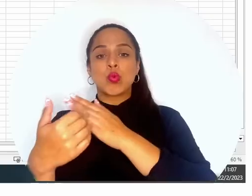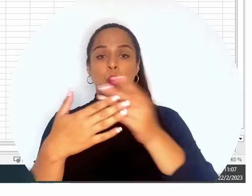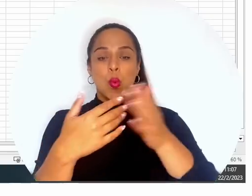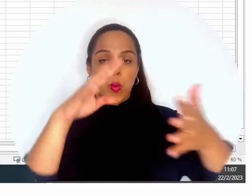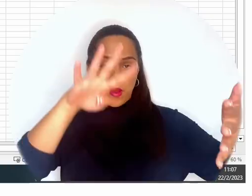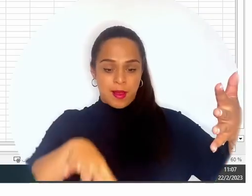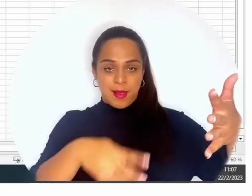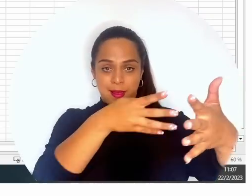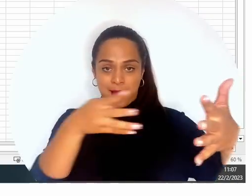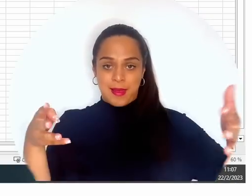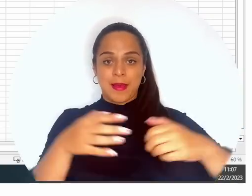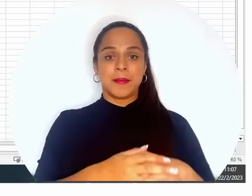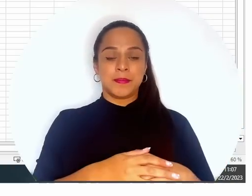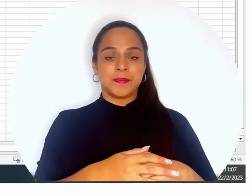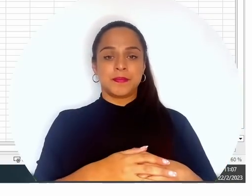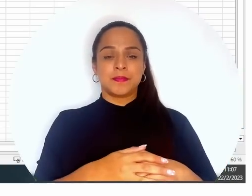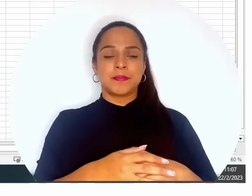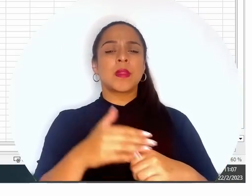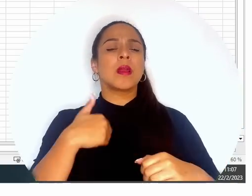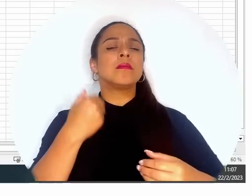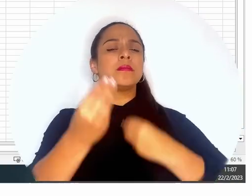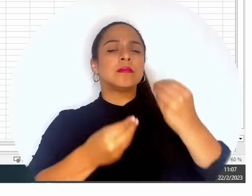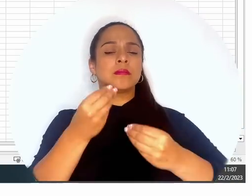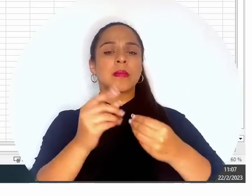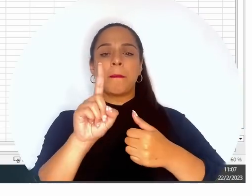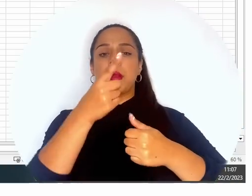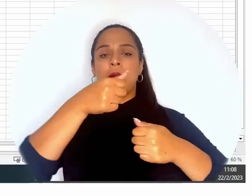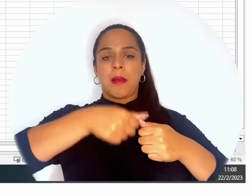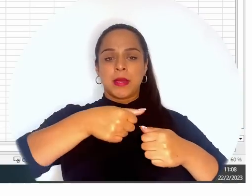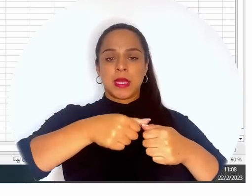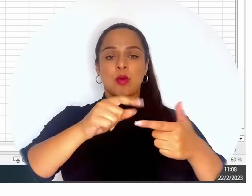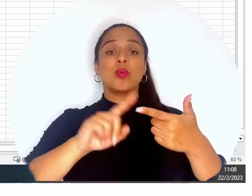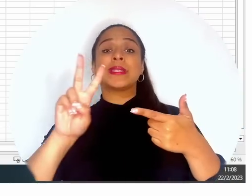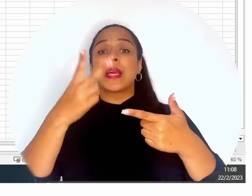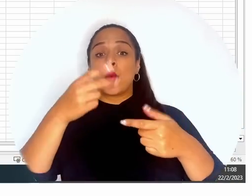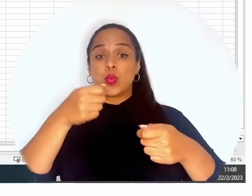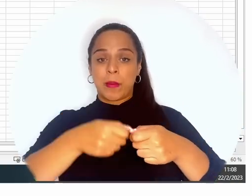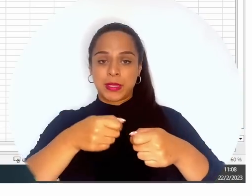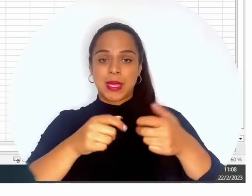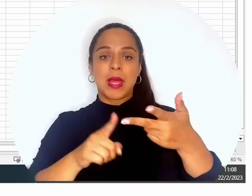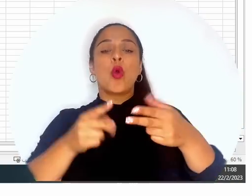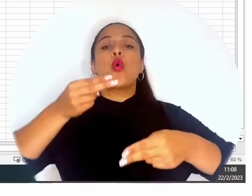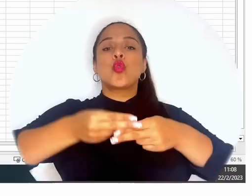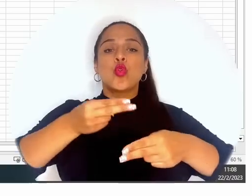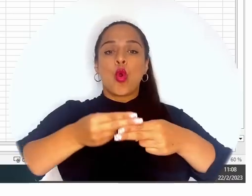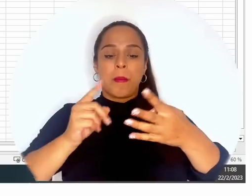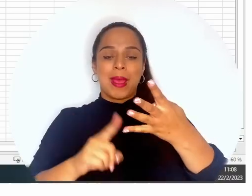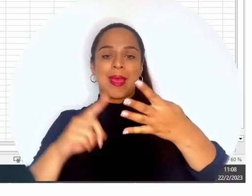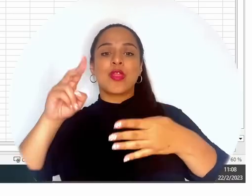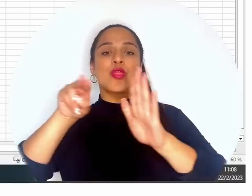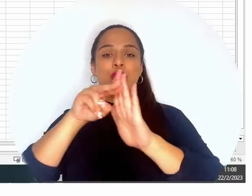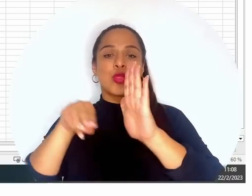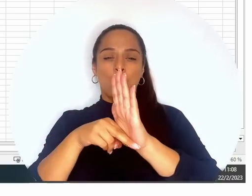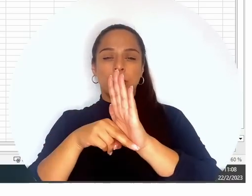¿Qué procedemos? A poner nuestro primer apellido. El segundo apellido. El nombre del chico. La calificación. Una descripción